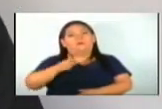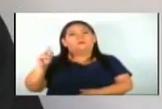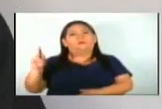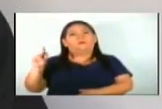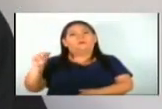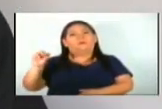Carla Araniva.